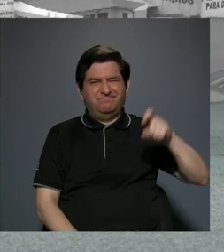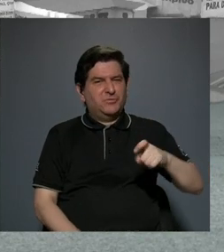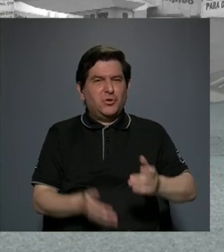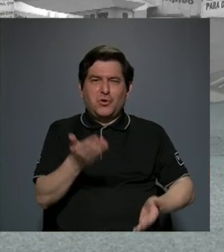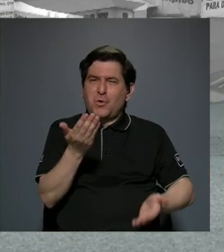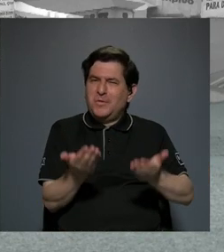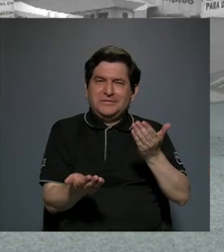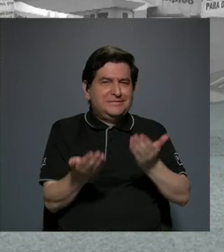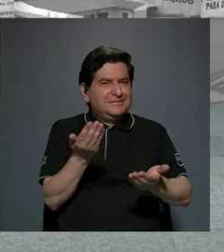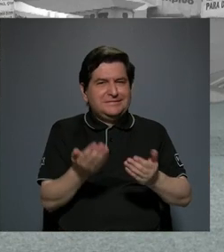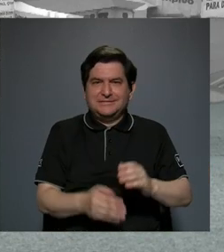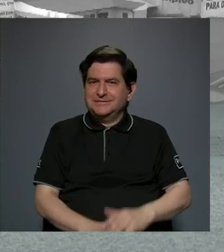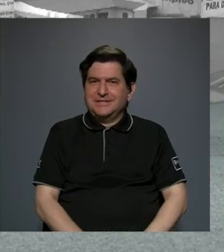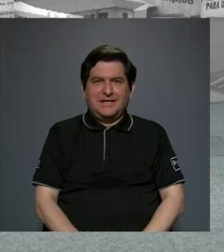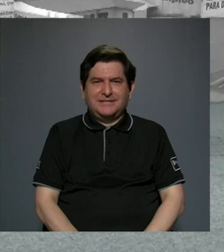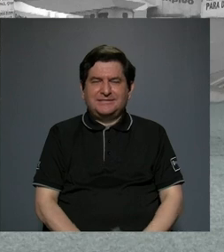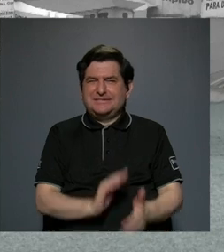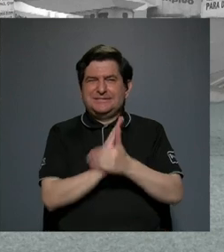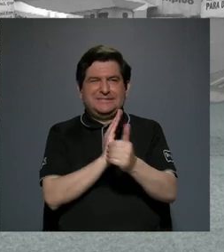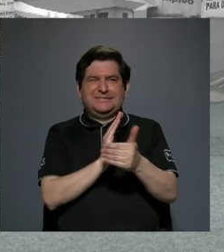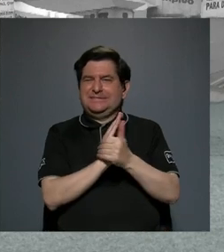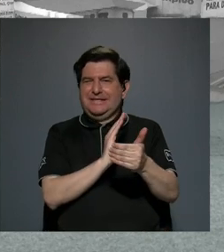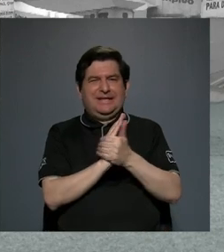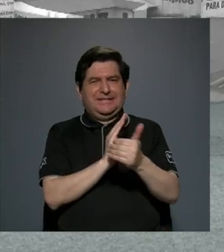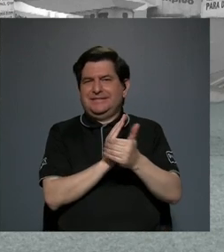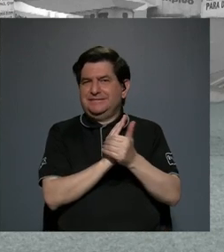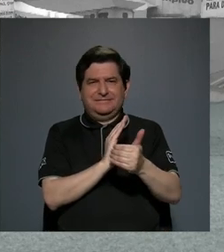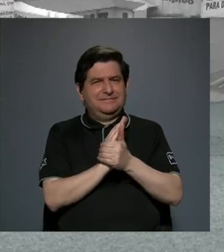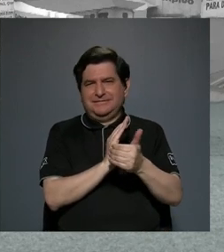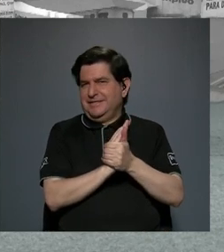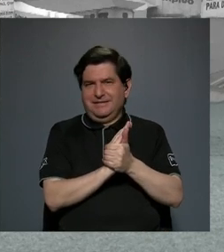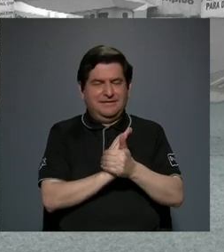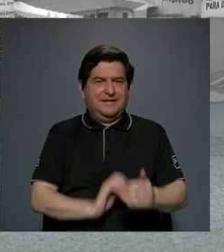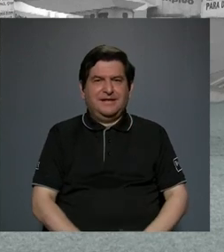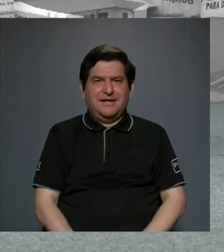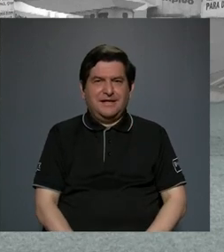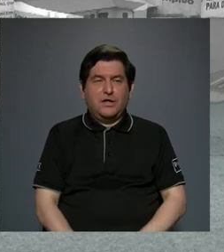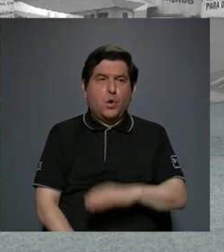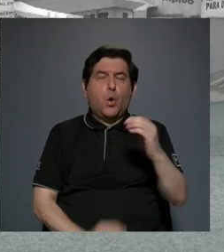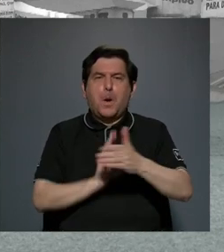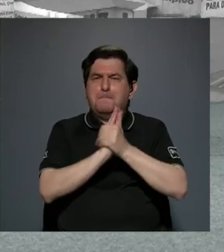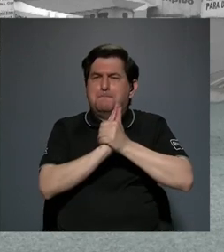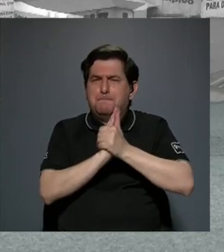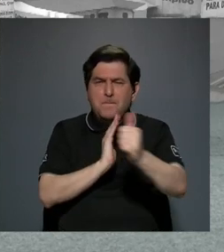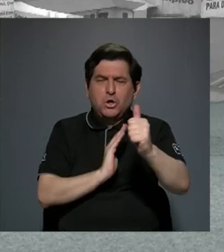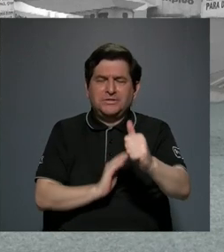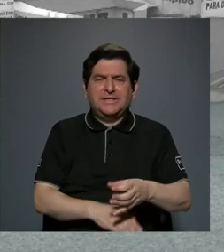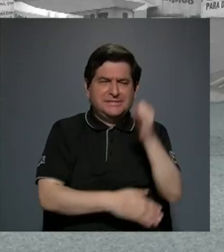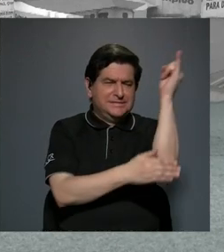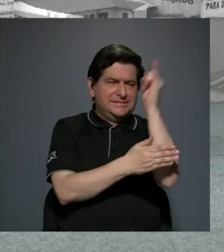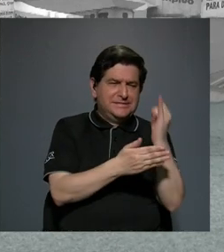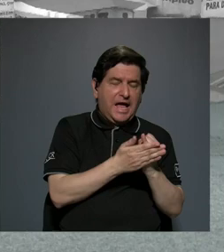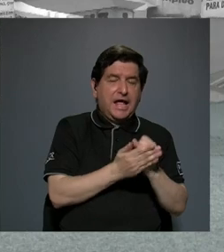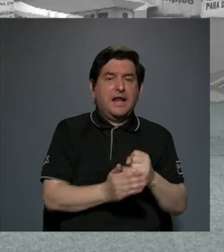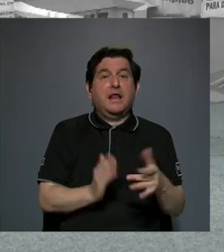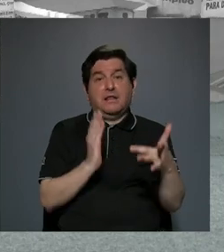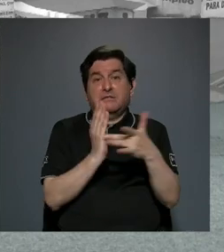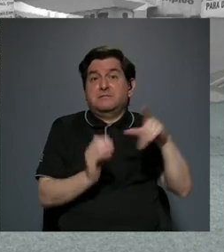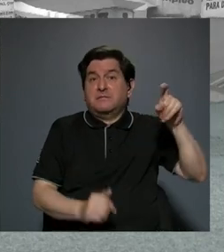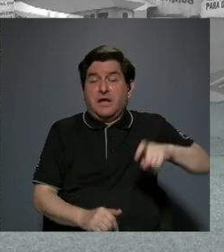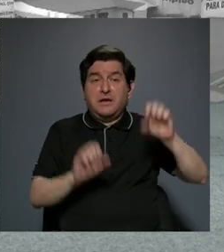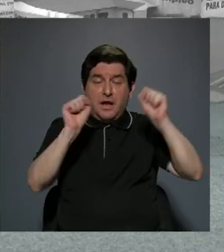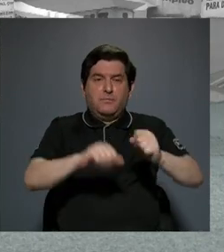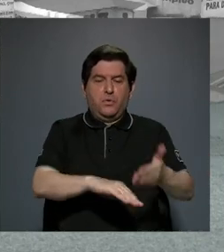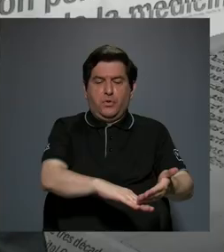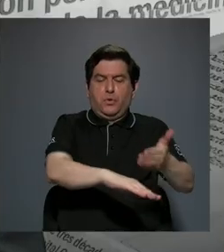las virtudes artísticas y potencial artístico y la técnica que se necesitaba para